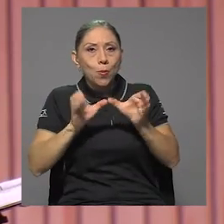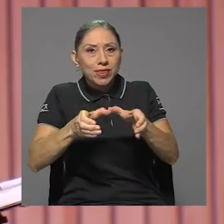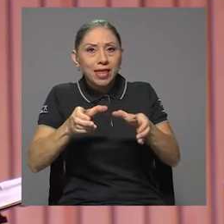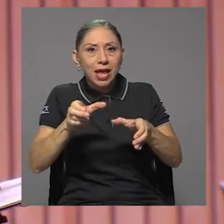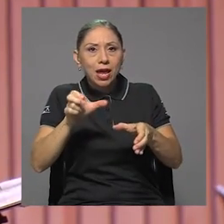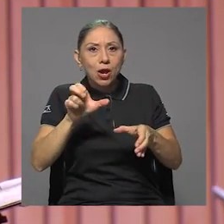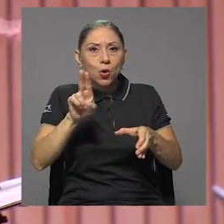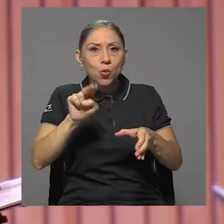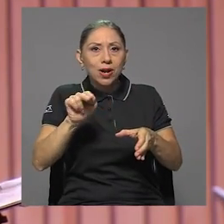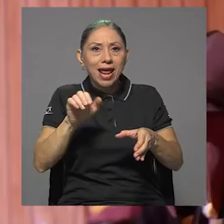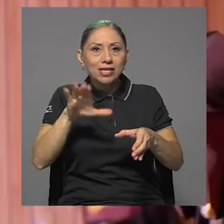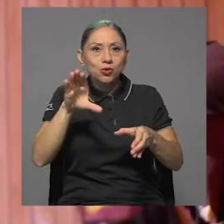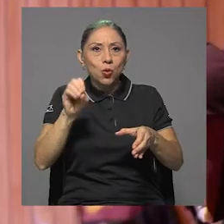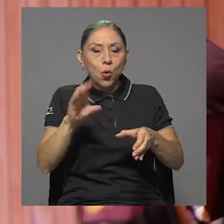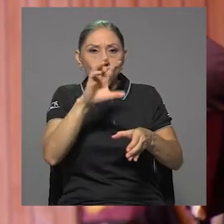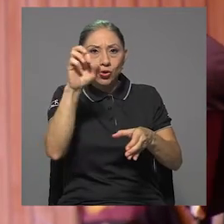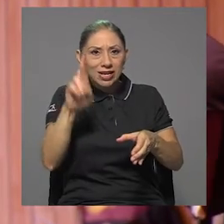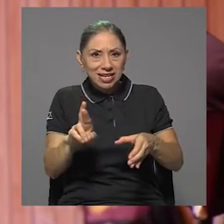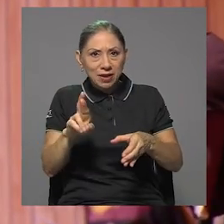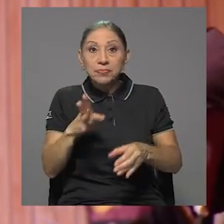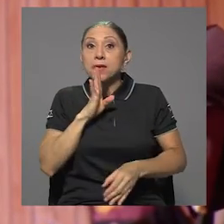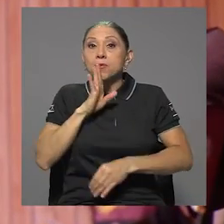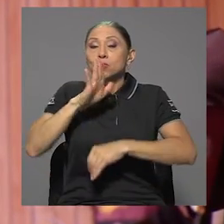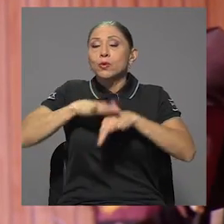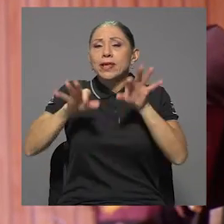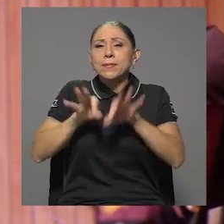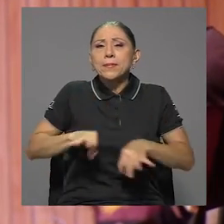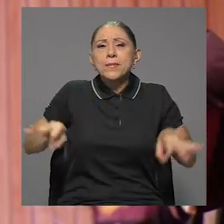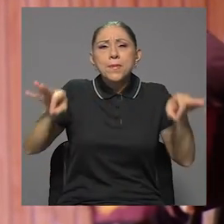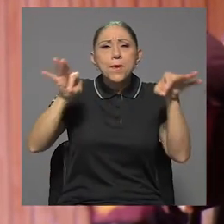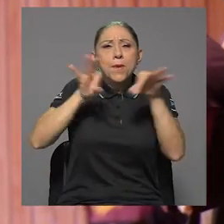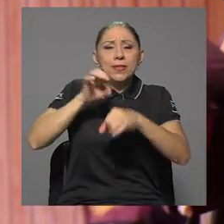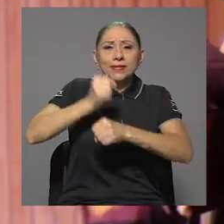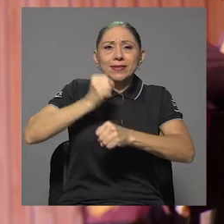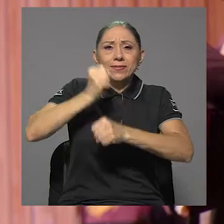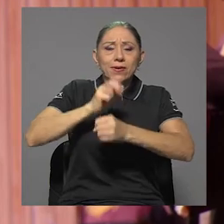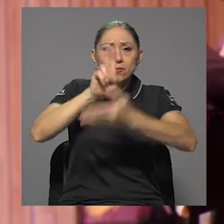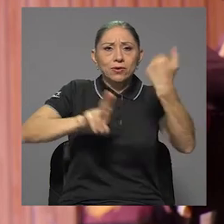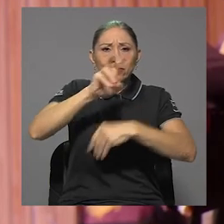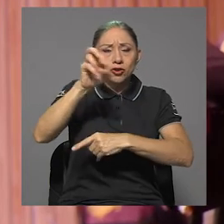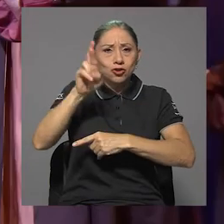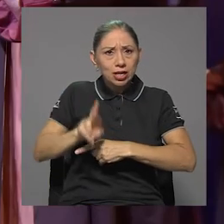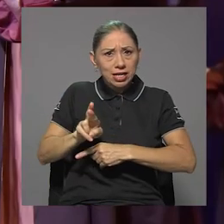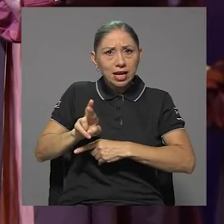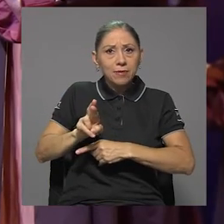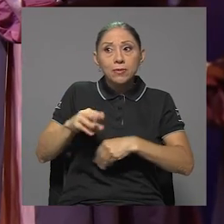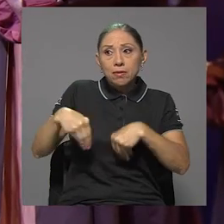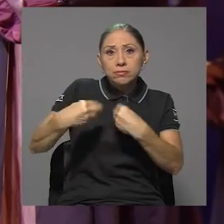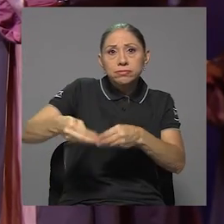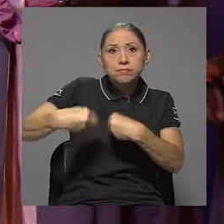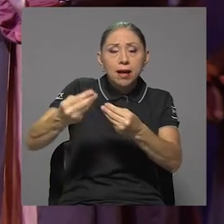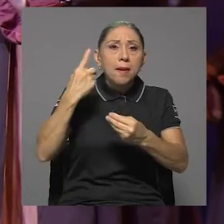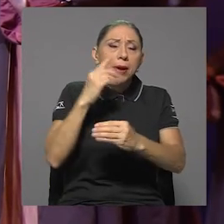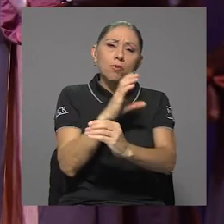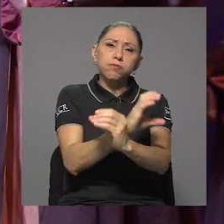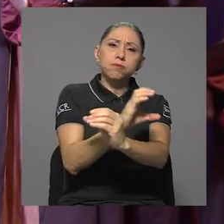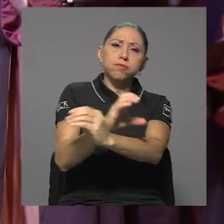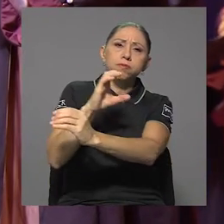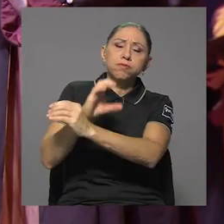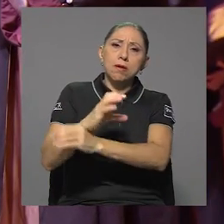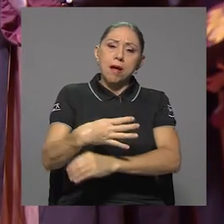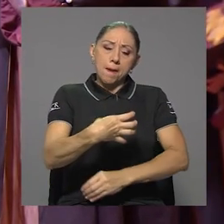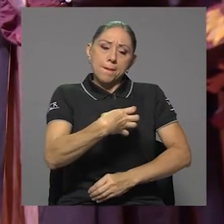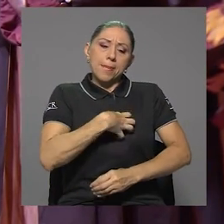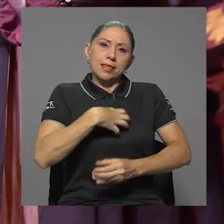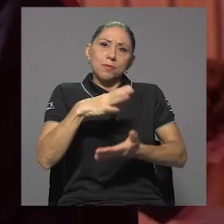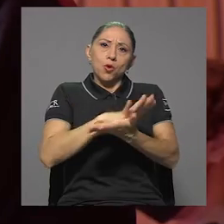Comité UNESCO Costa Rica, destacó la trascendencia del aporte de la Universidad de Costa Rica para conservar el patrimonio